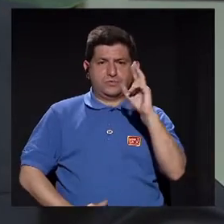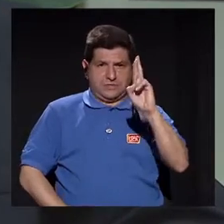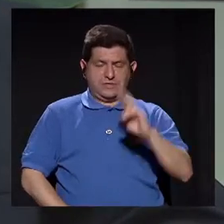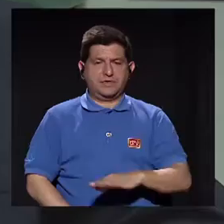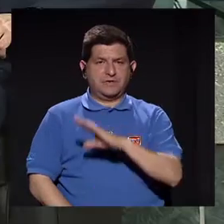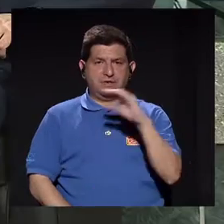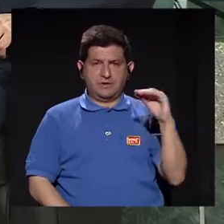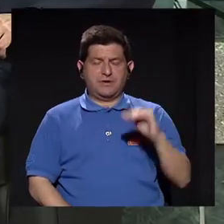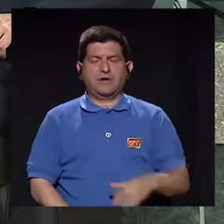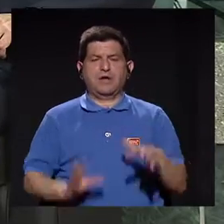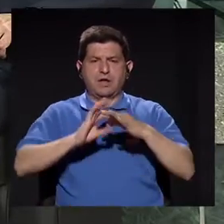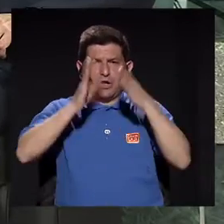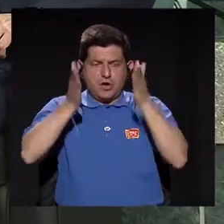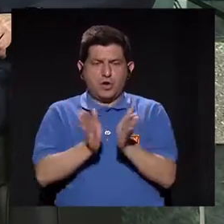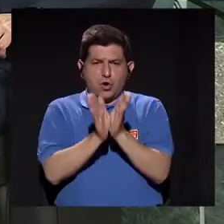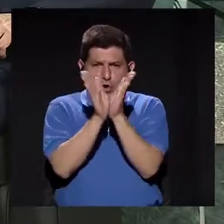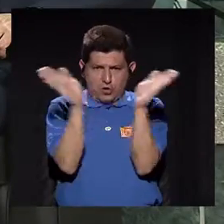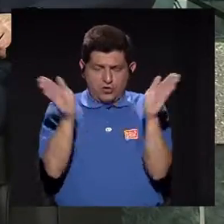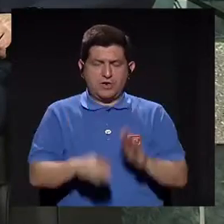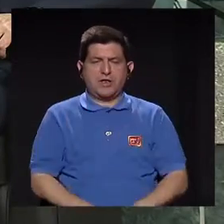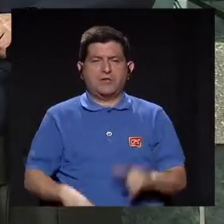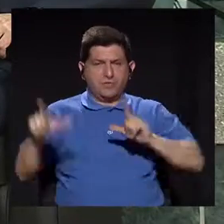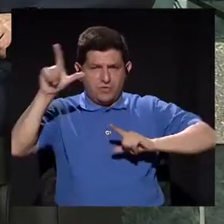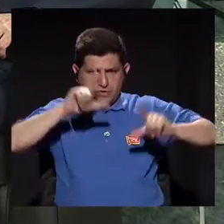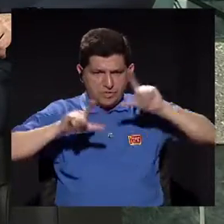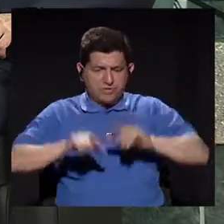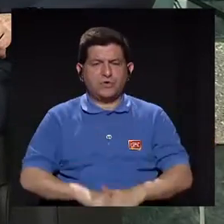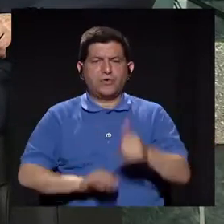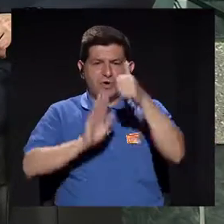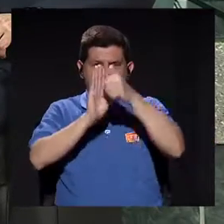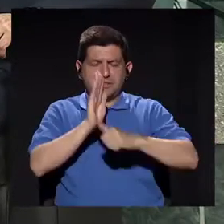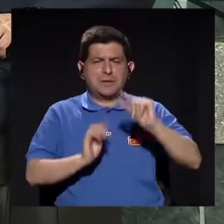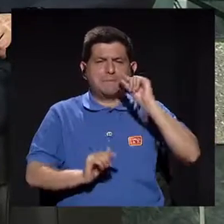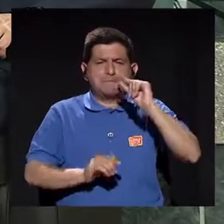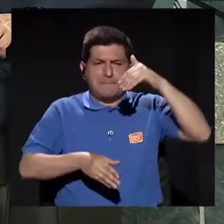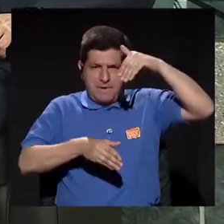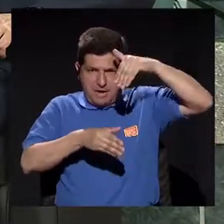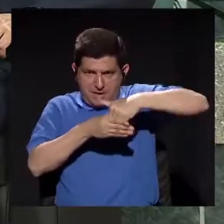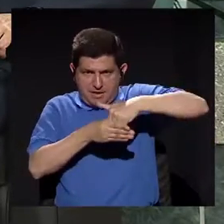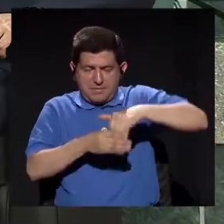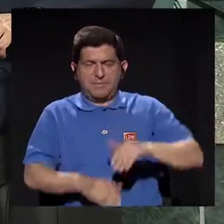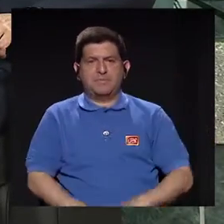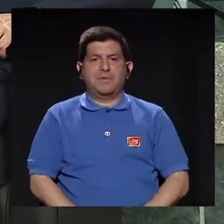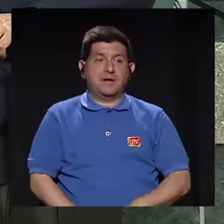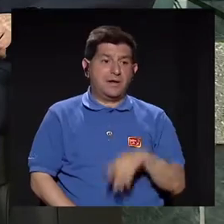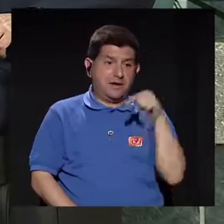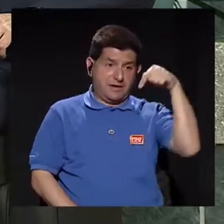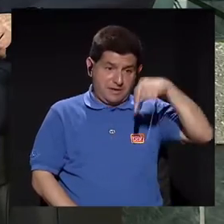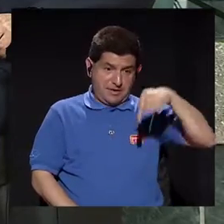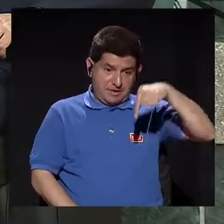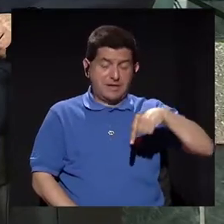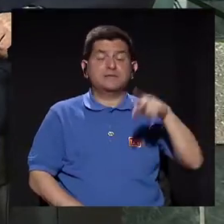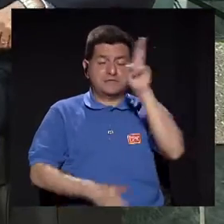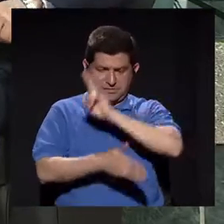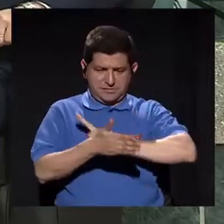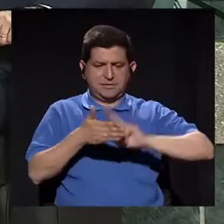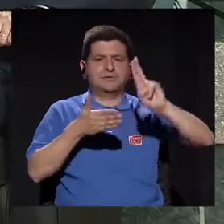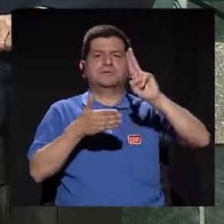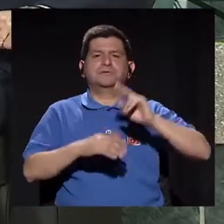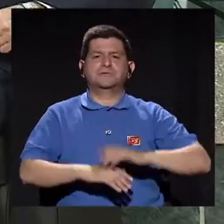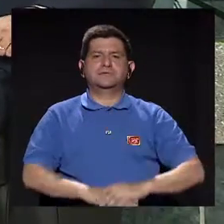Rica y el coordinador general del laboratorio de cirugía mínimamente invasiva de nuestra misma